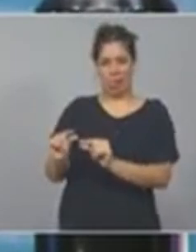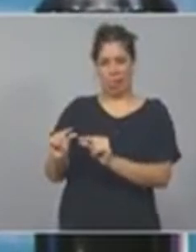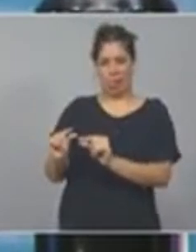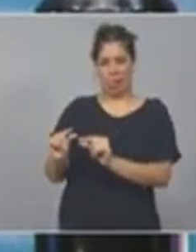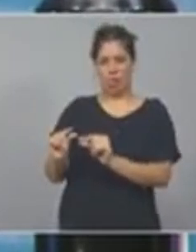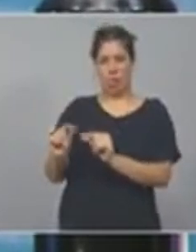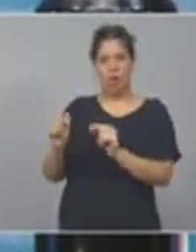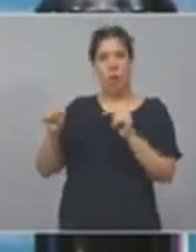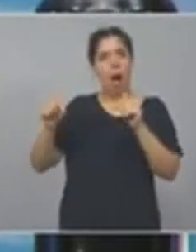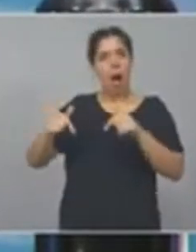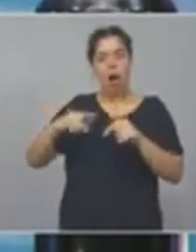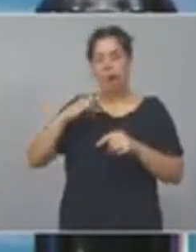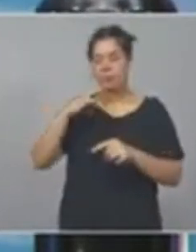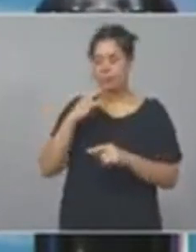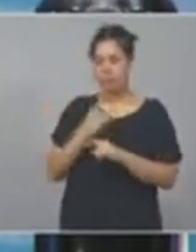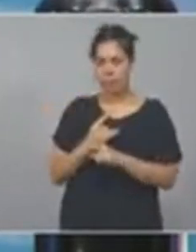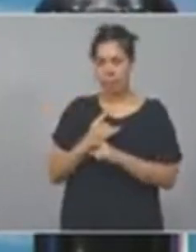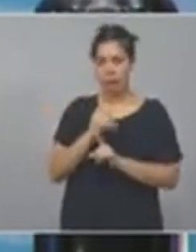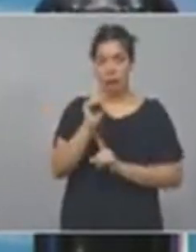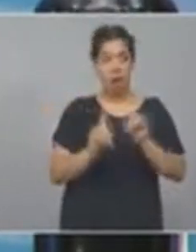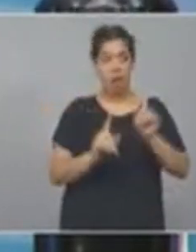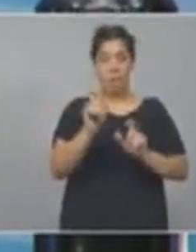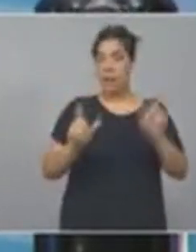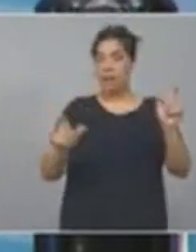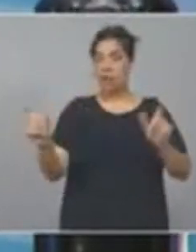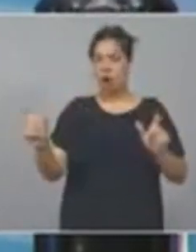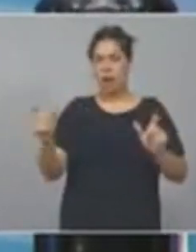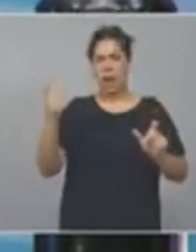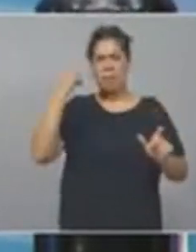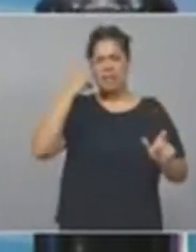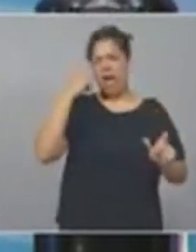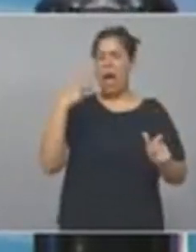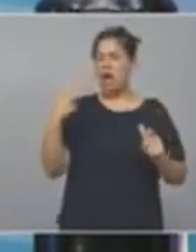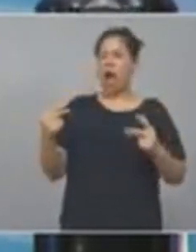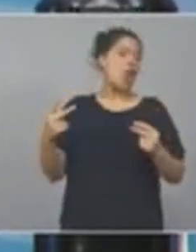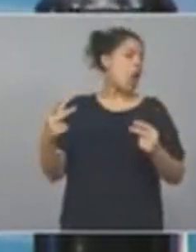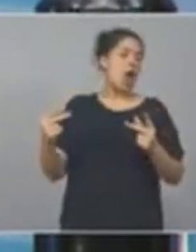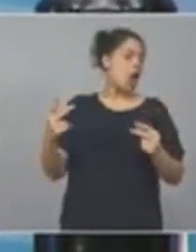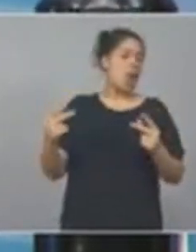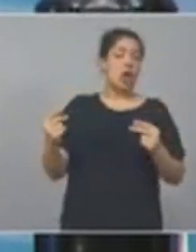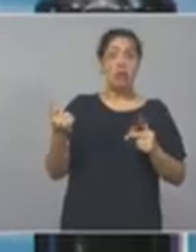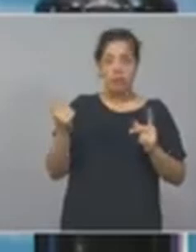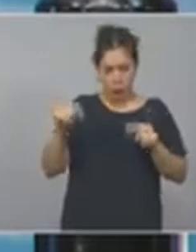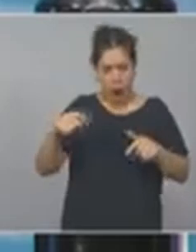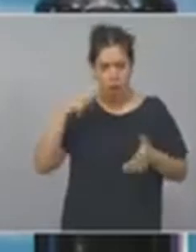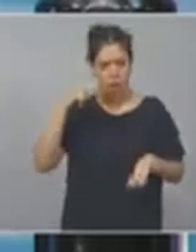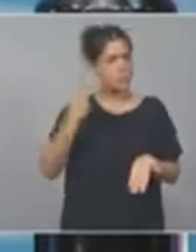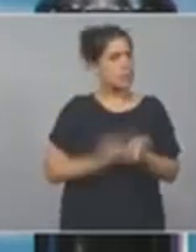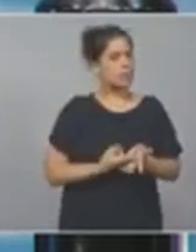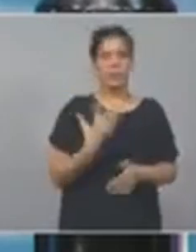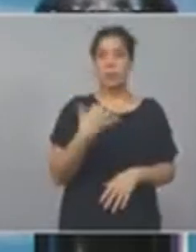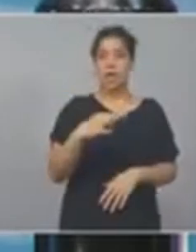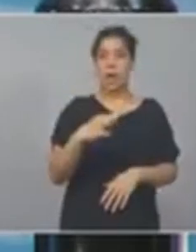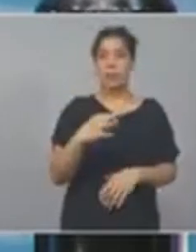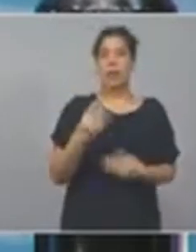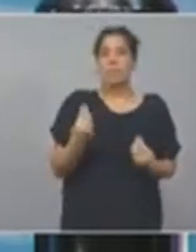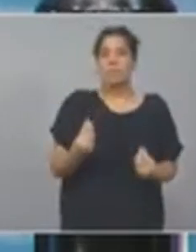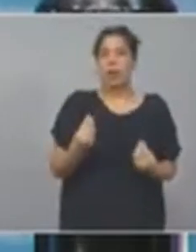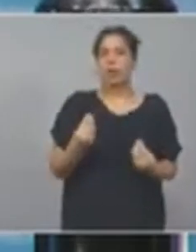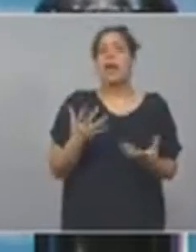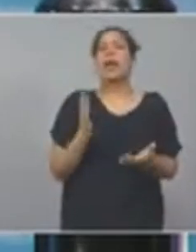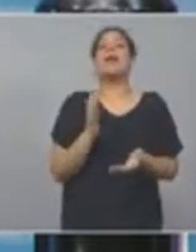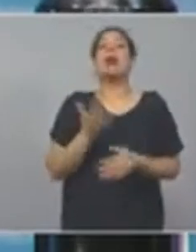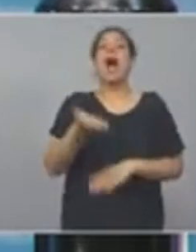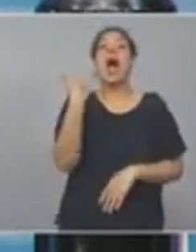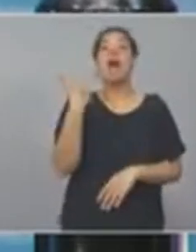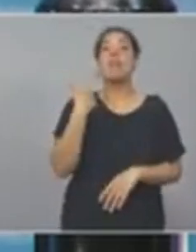Y hoy se enteran también algunos que lo querían negar o que no querían reconocerlo hasta que estaban en contra del sector